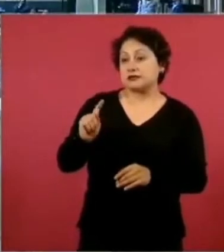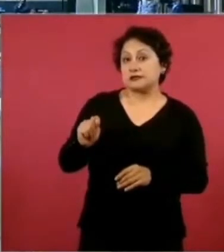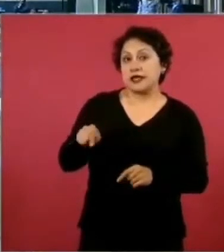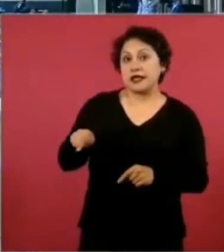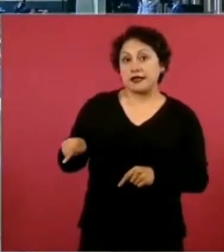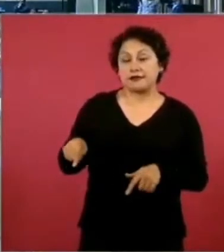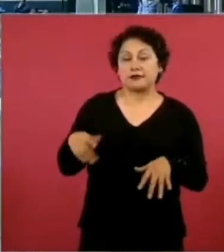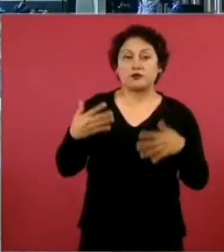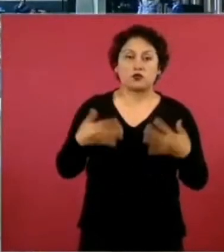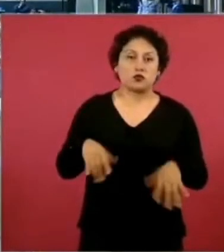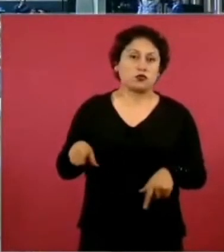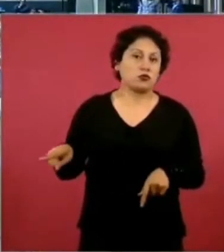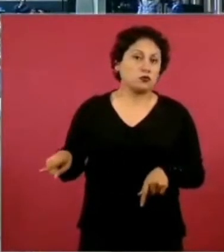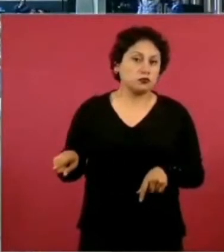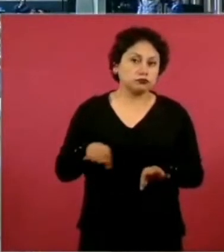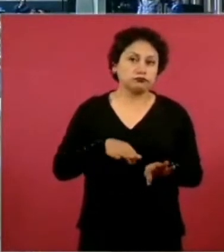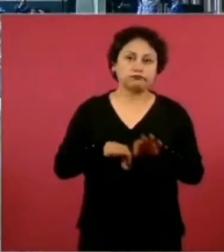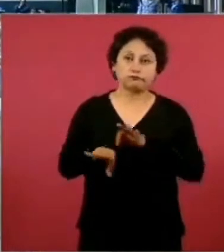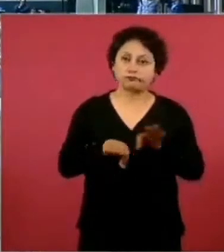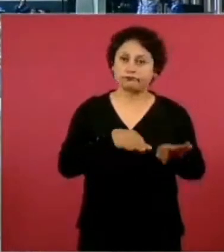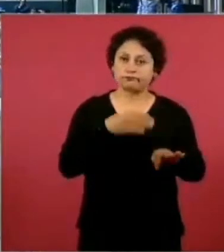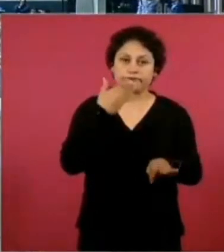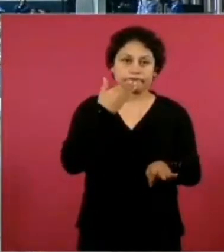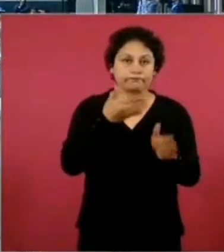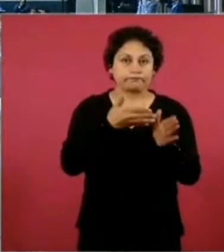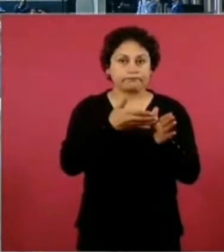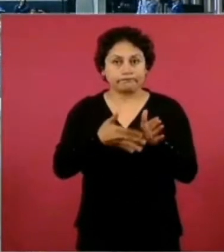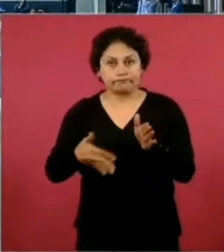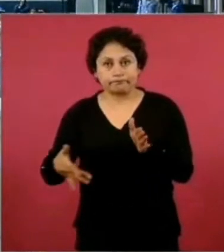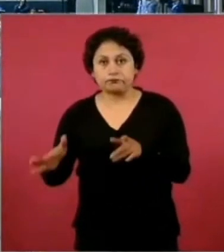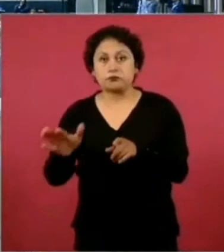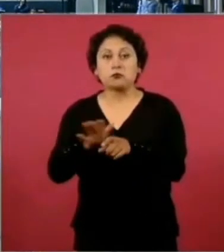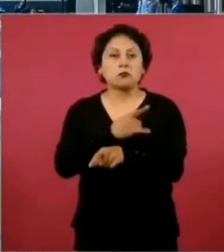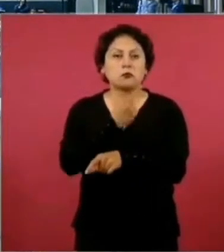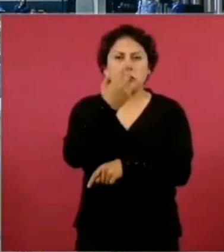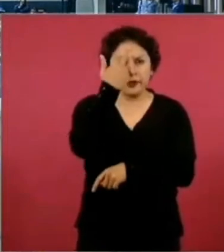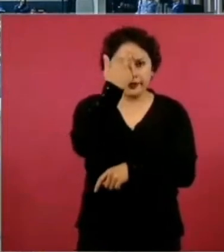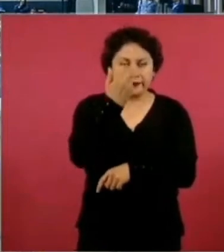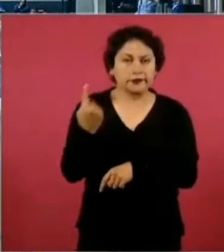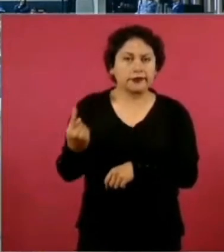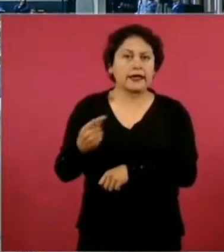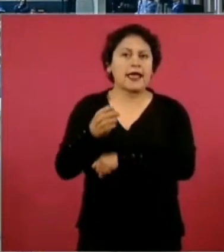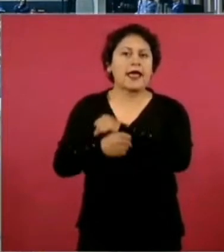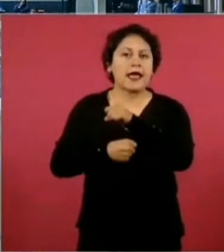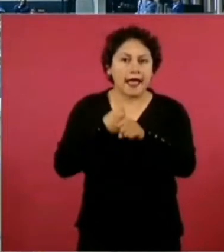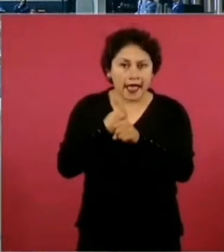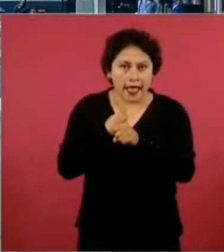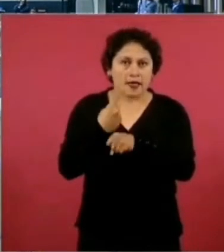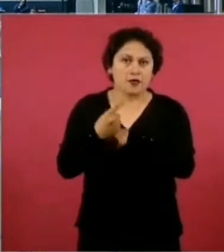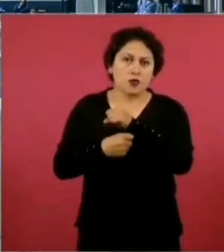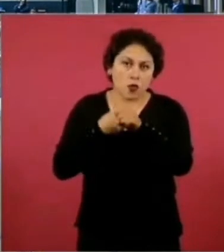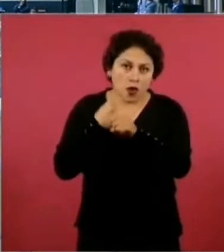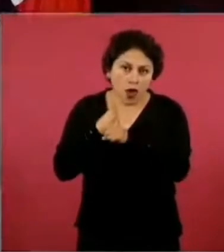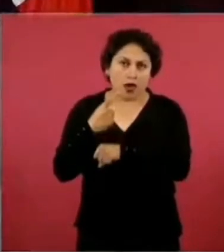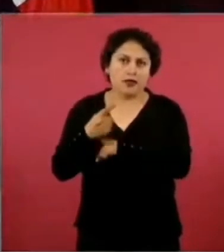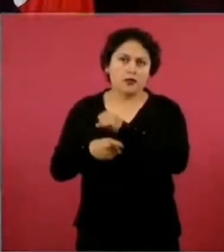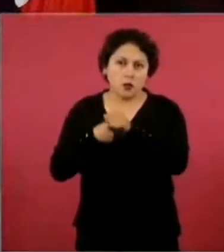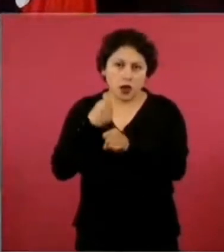buena labor, porque año con año se han ido incrementando